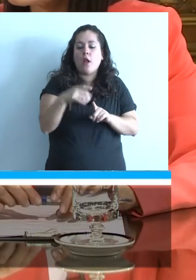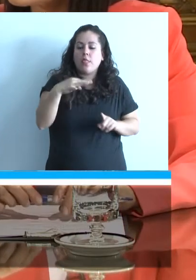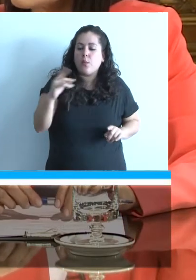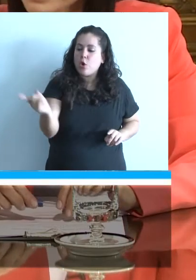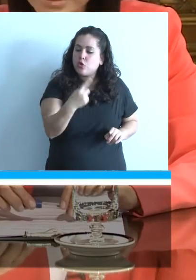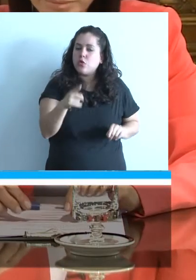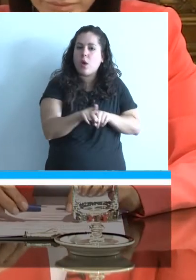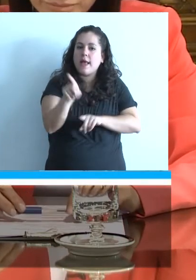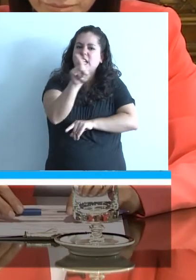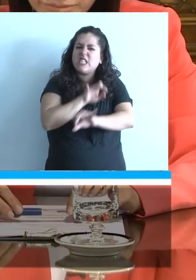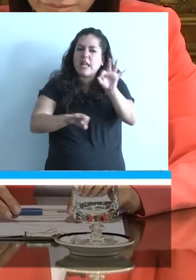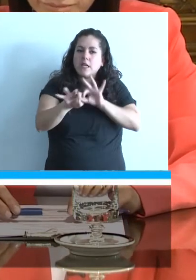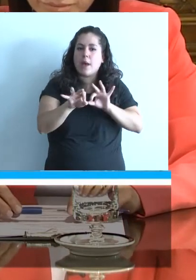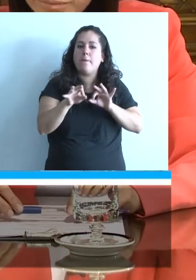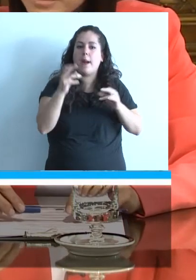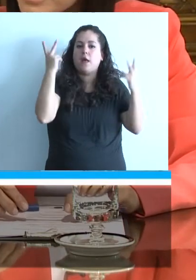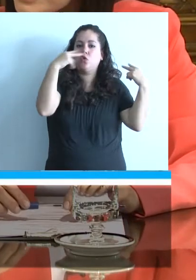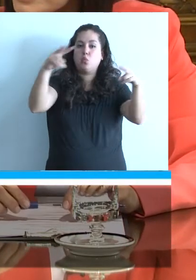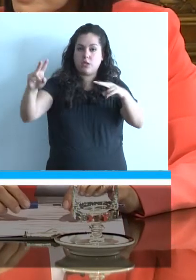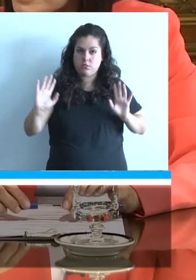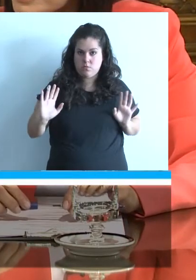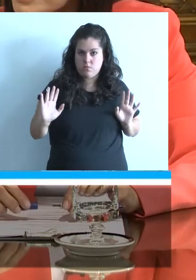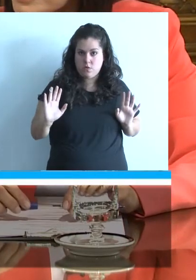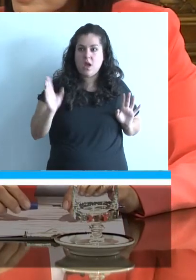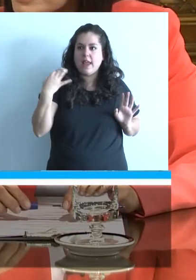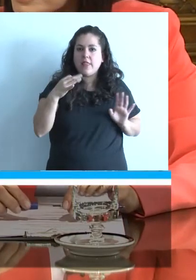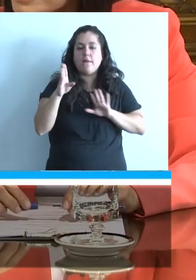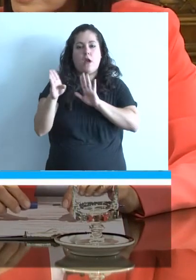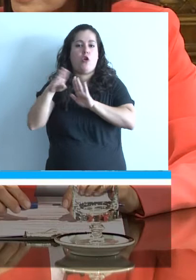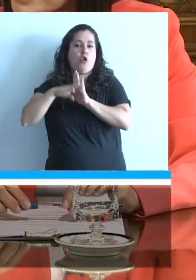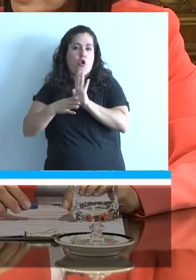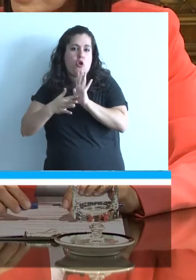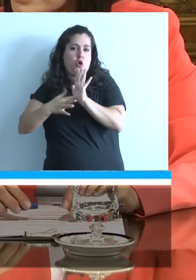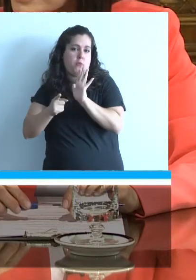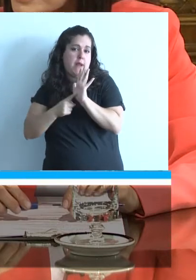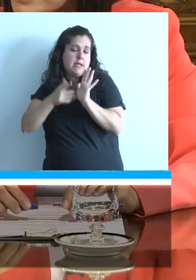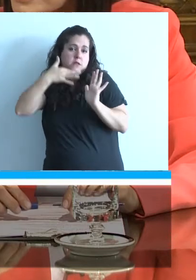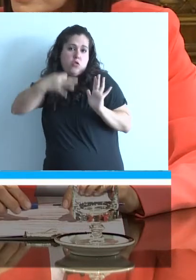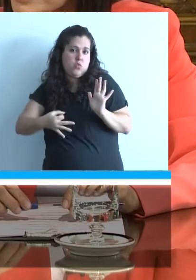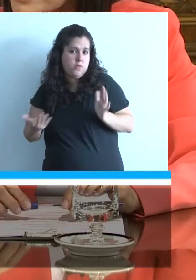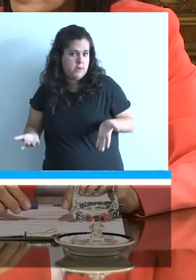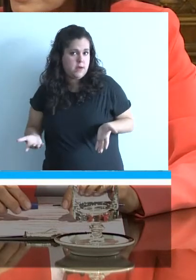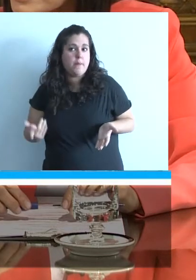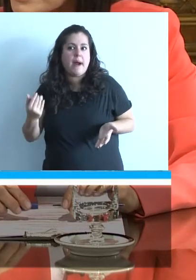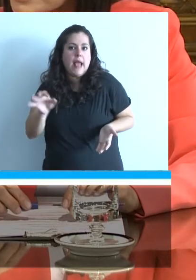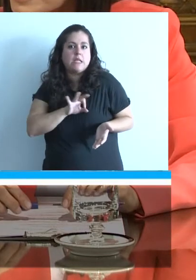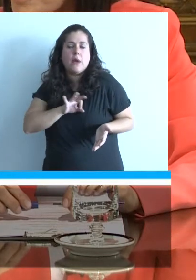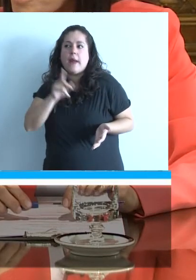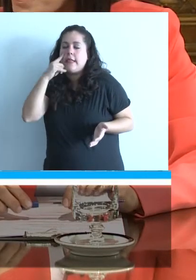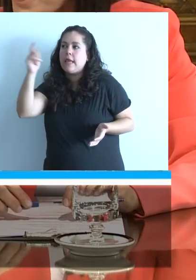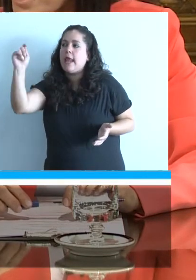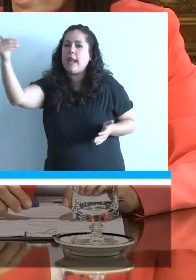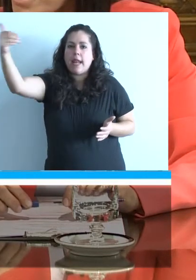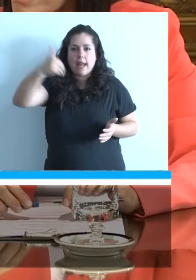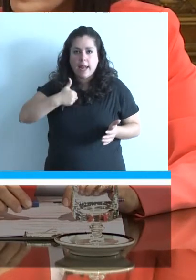me parece que nosotros tenemos que tener una estrategia de desarrollo turístico. Y tienen que estar normalizados. Principalmente quienes vamos a recibir,